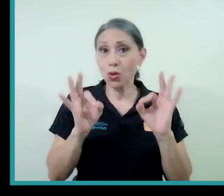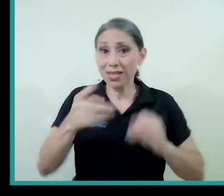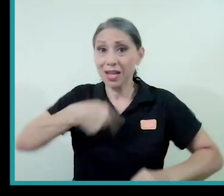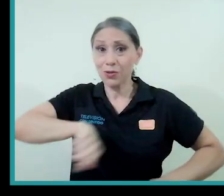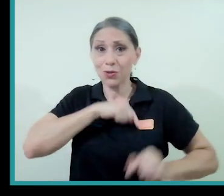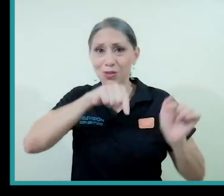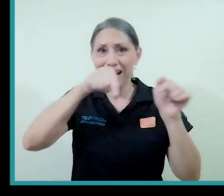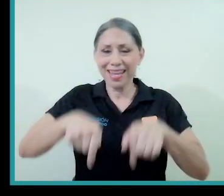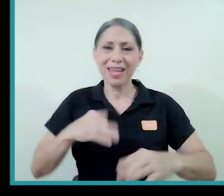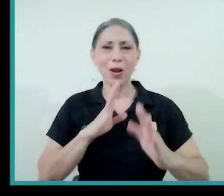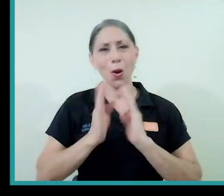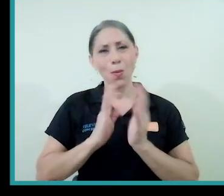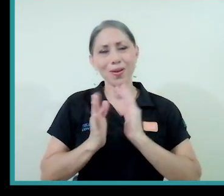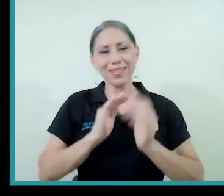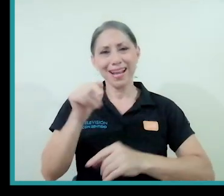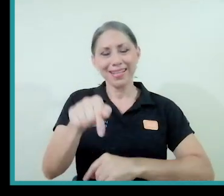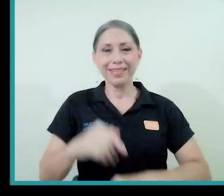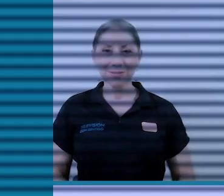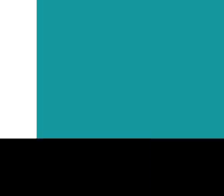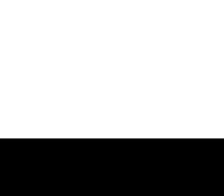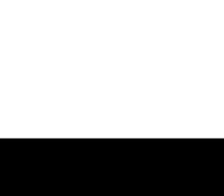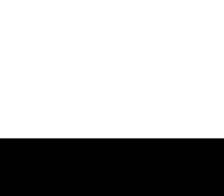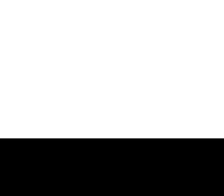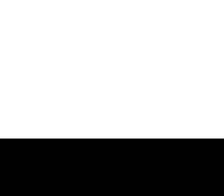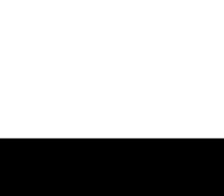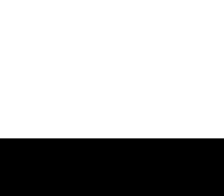aquí para conversar un poco de todas estas cosas.